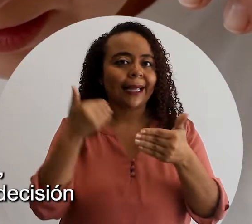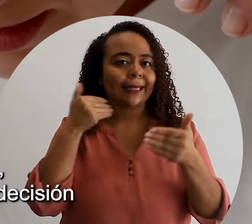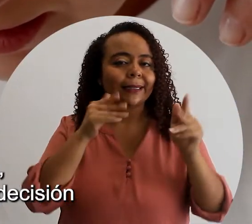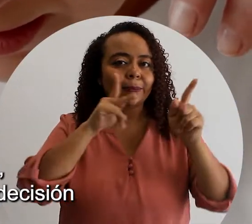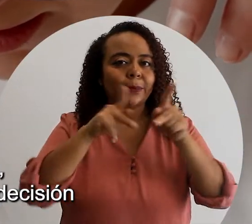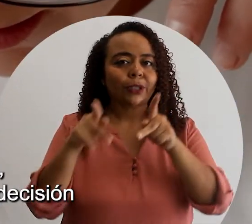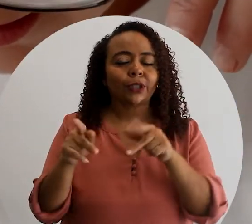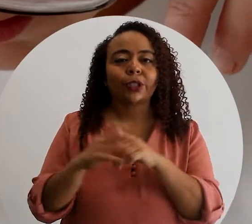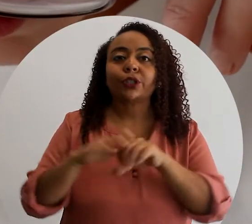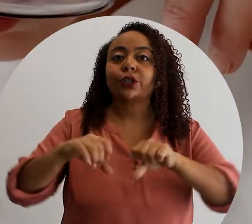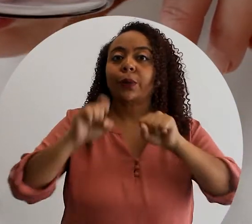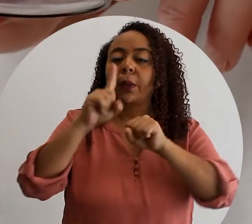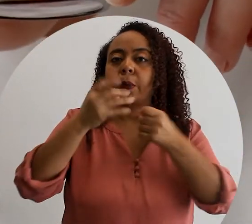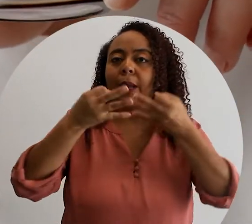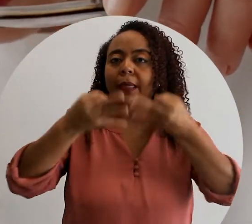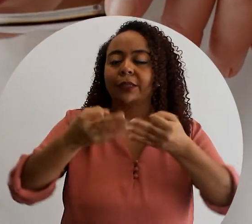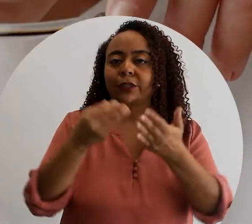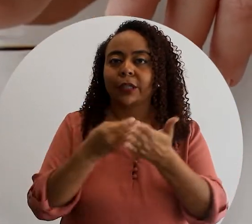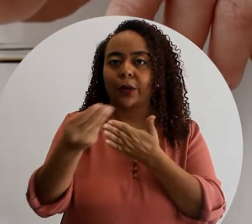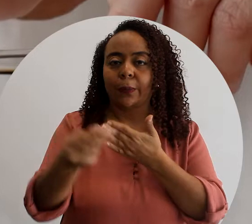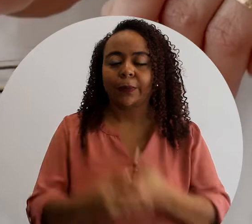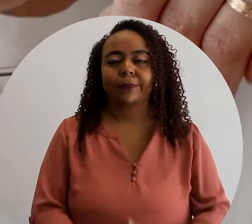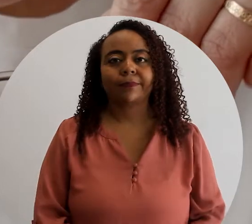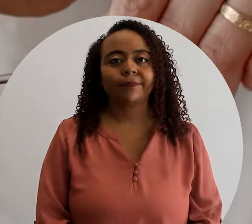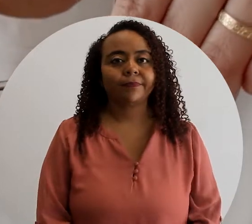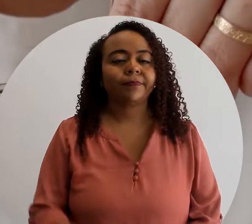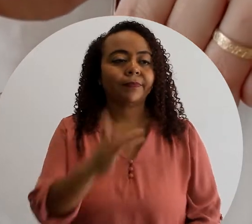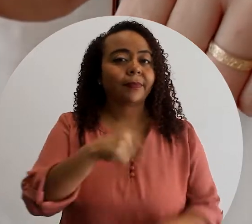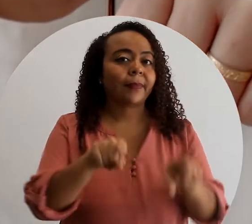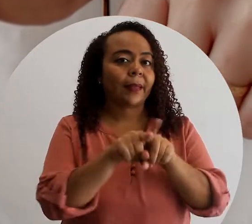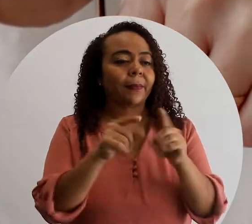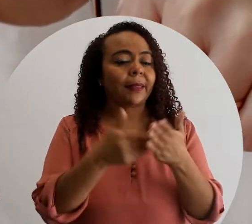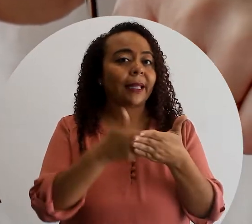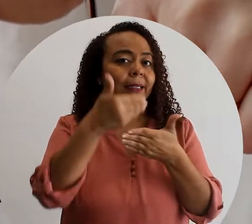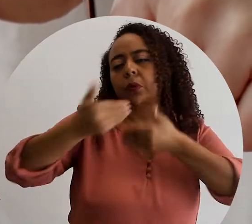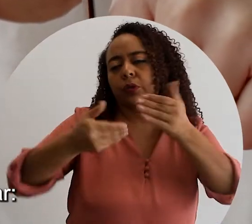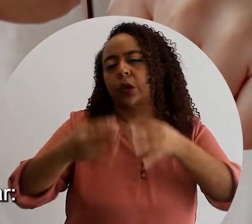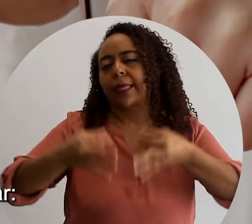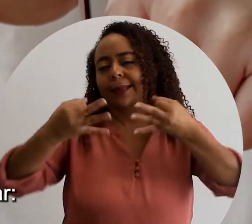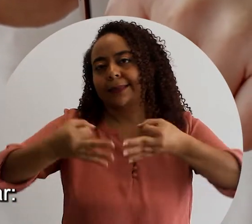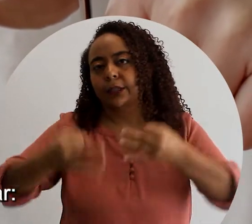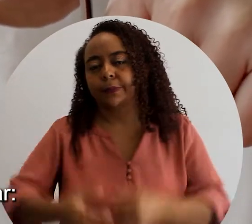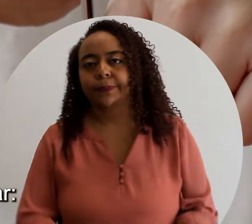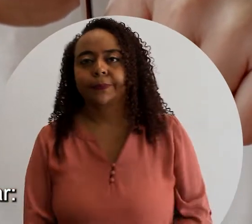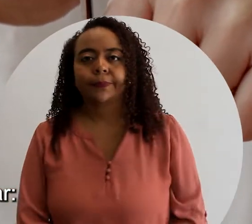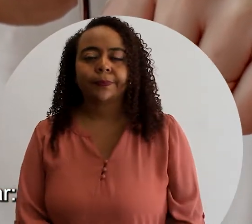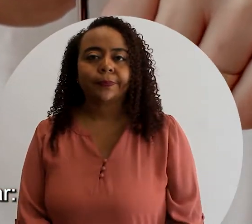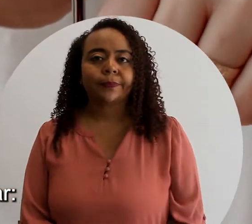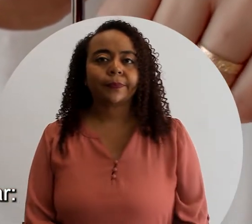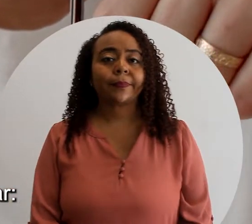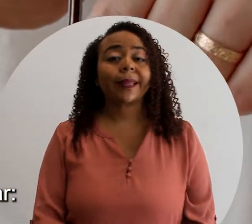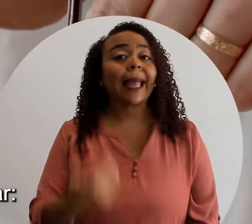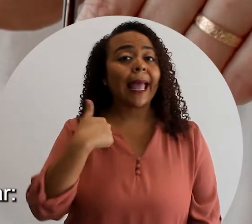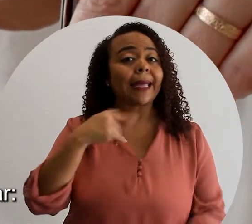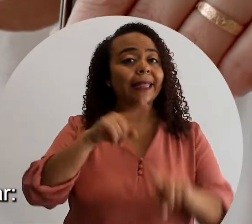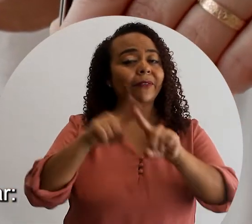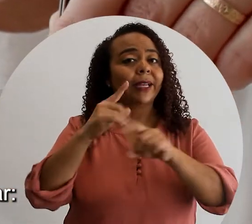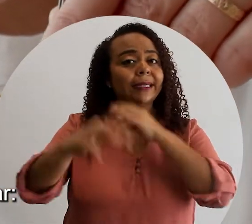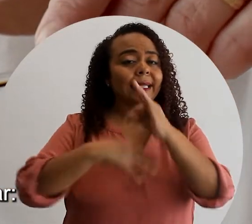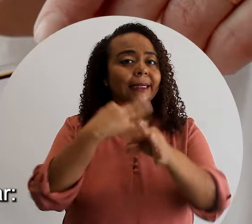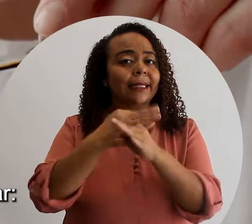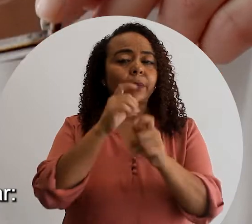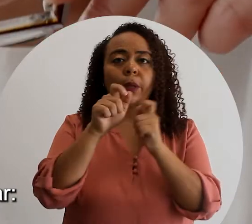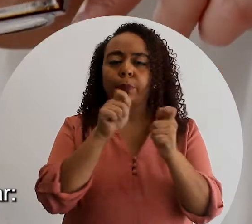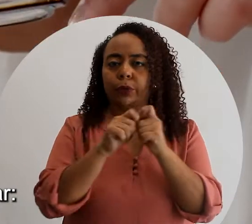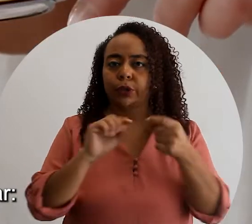tomen una decisión de compra e incluso después de que adquieren sus productos. Existen diferentes tipos de puntos de